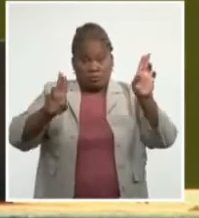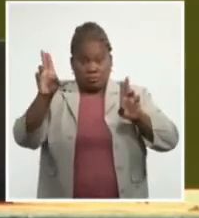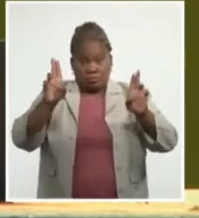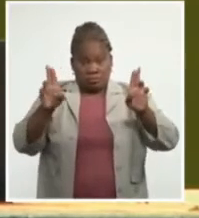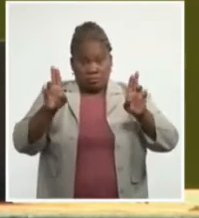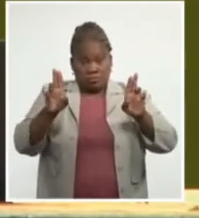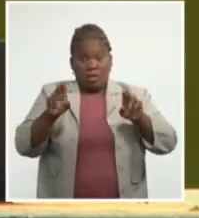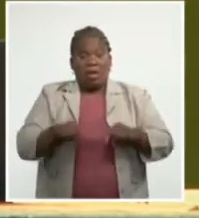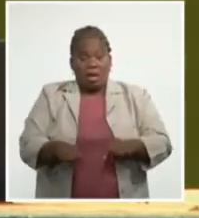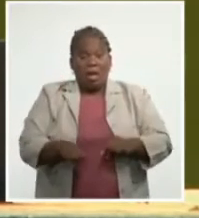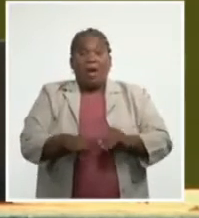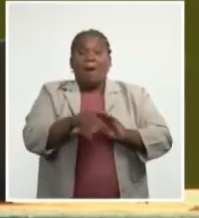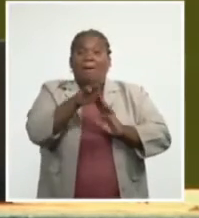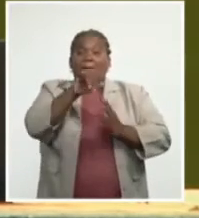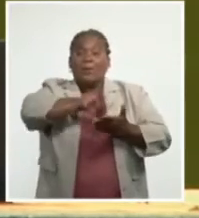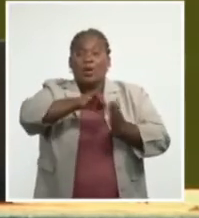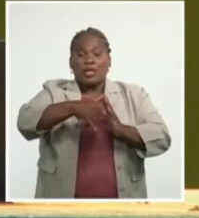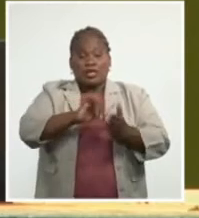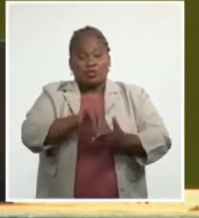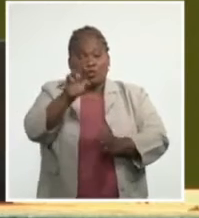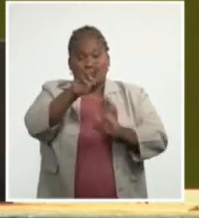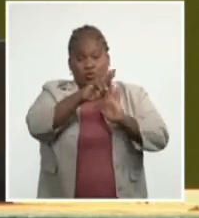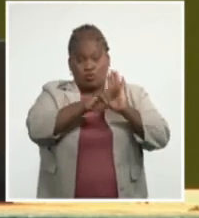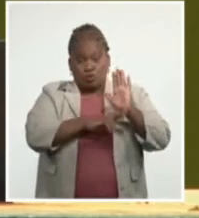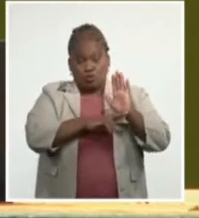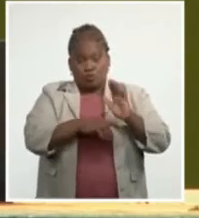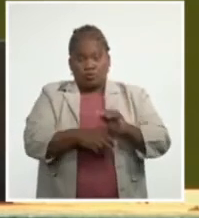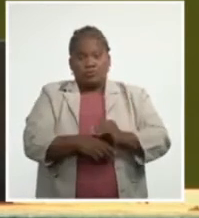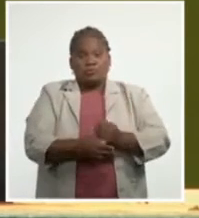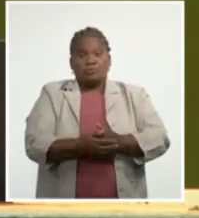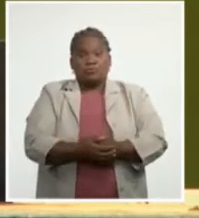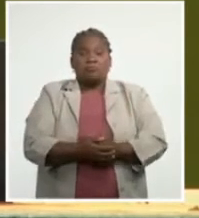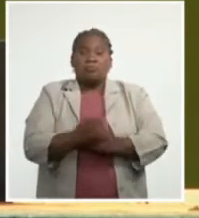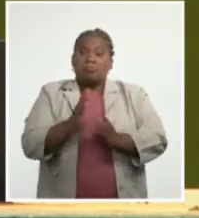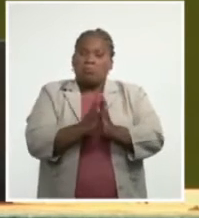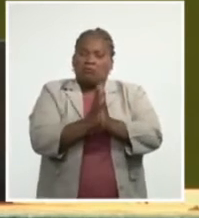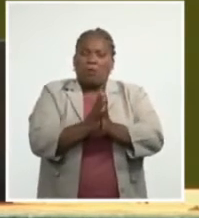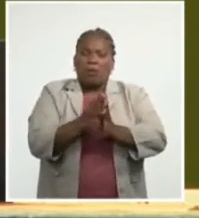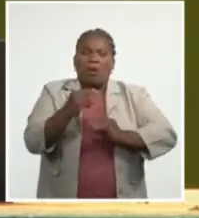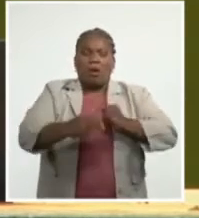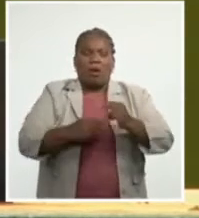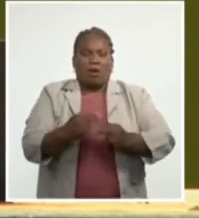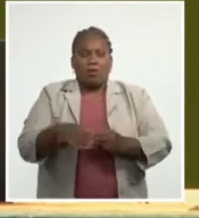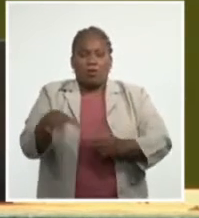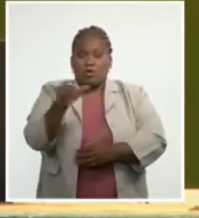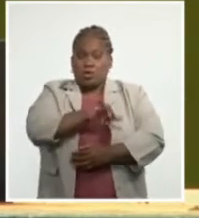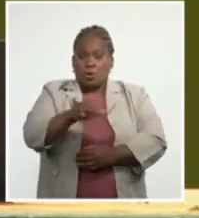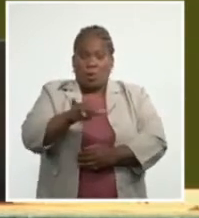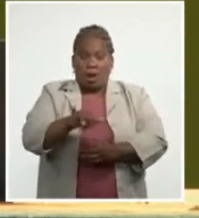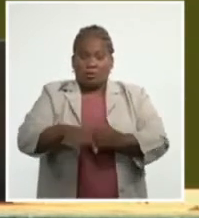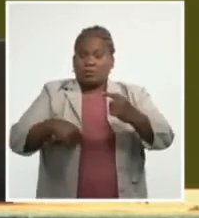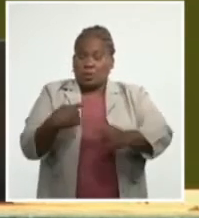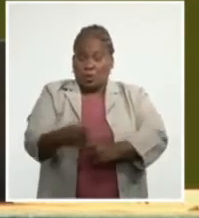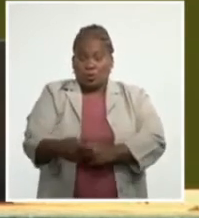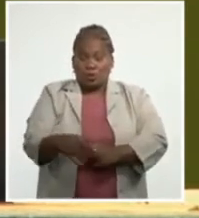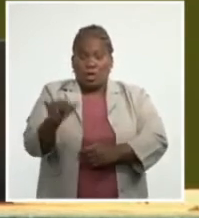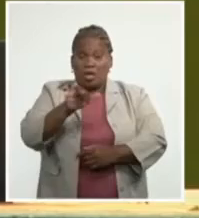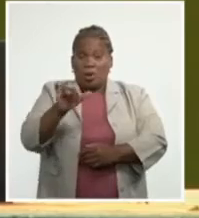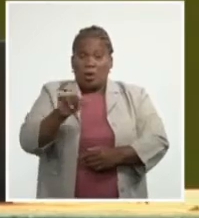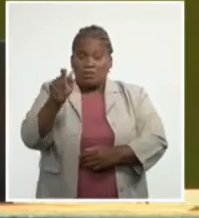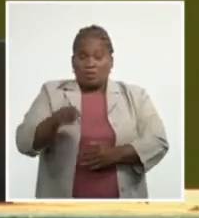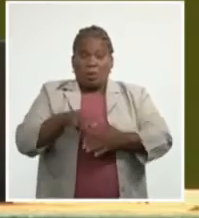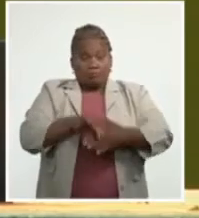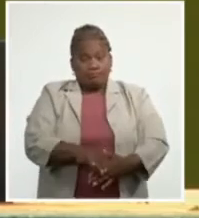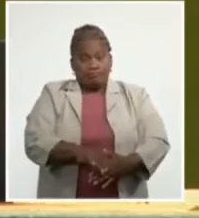a barra 75 barra L97, por favor, indíquenlo así, al igual que los que están en contra y aquellos que se abstienen.